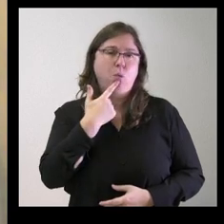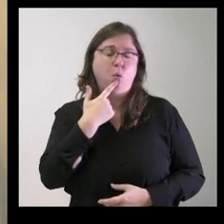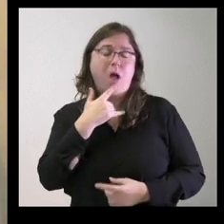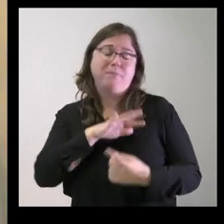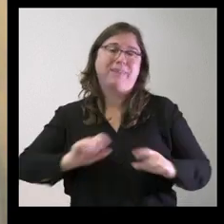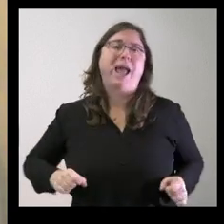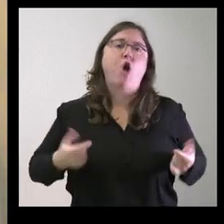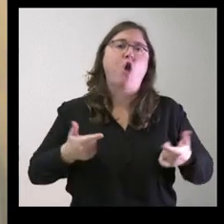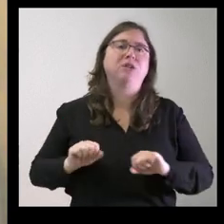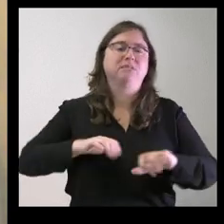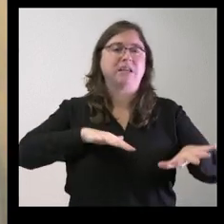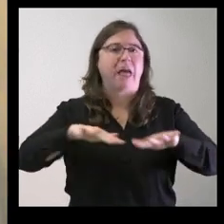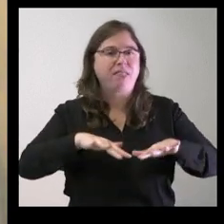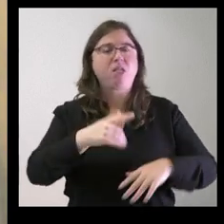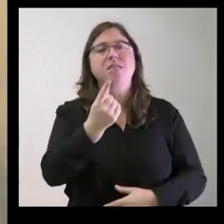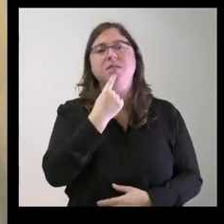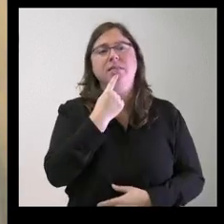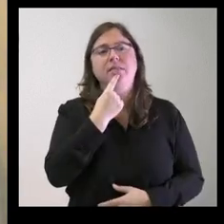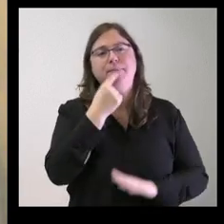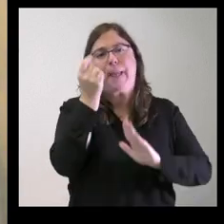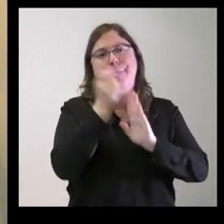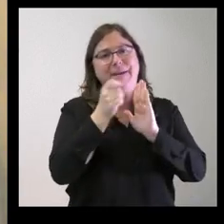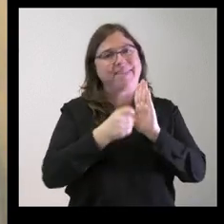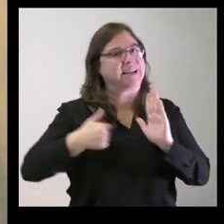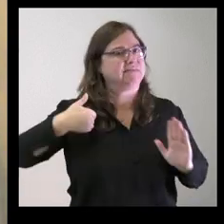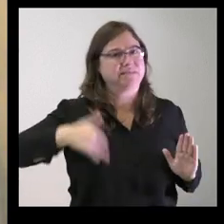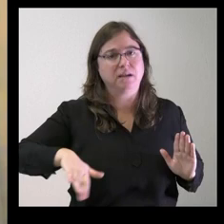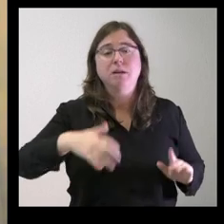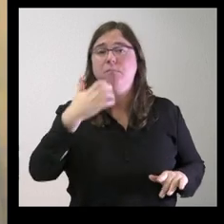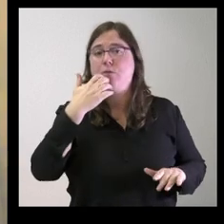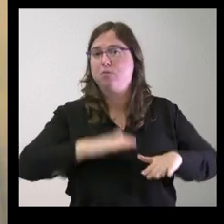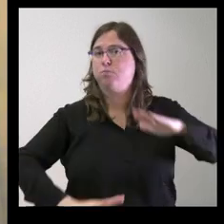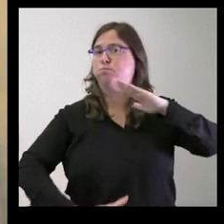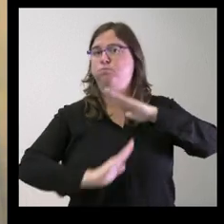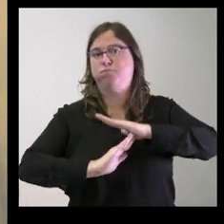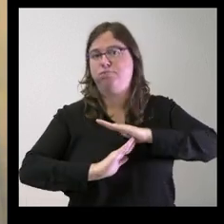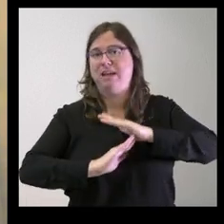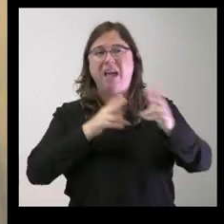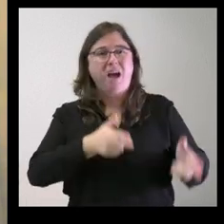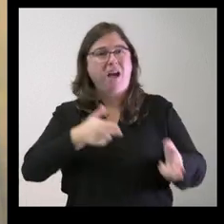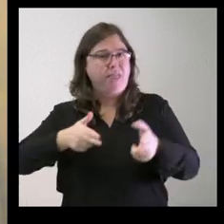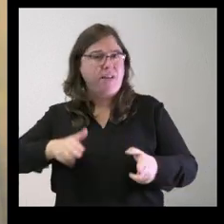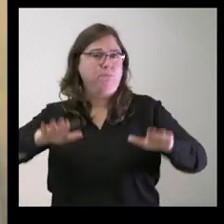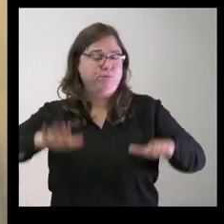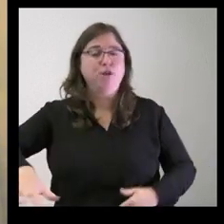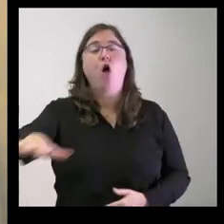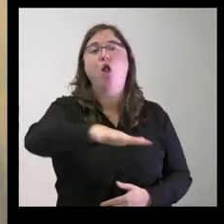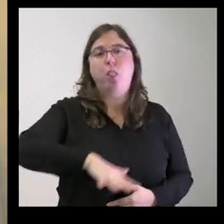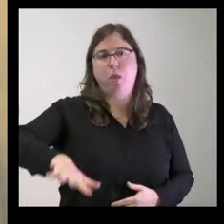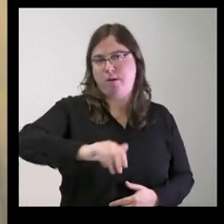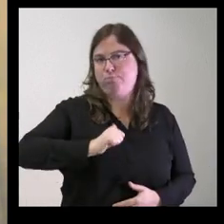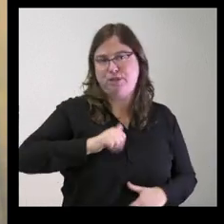la Junta medidas que se tomen ya como la suspensión cautelar de las cacerías en esta zona